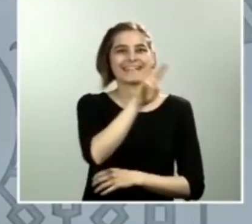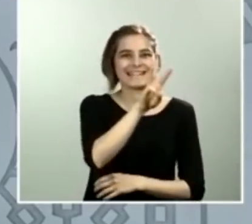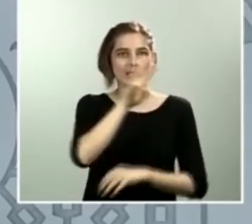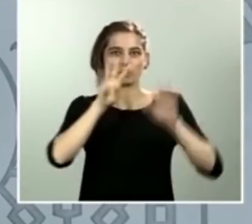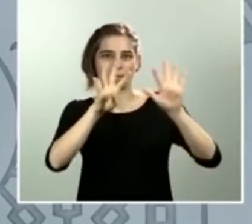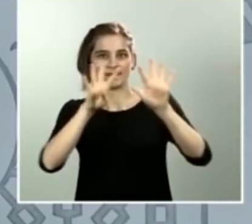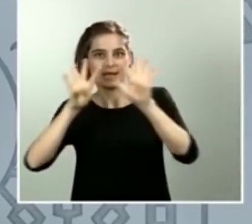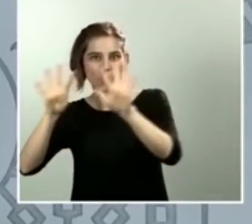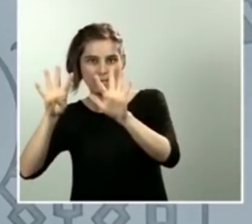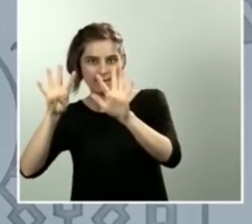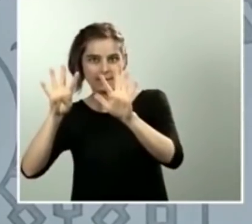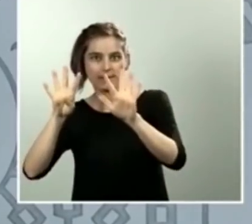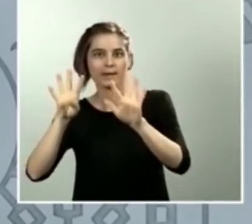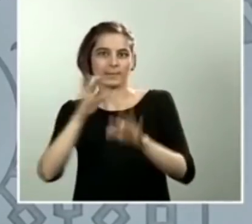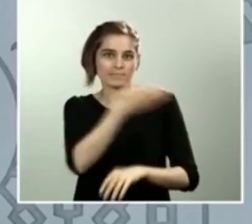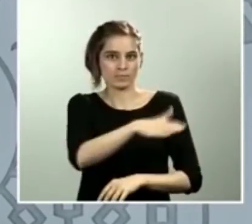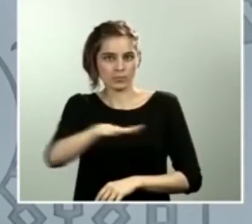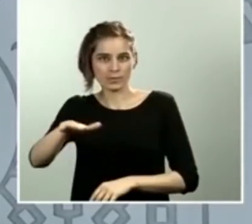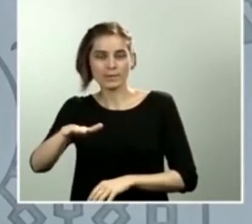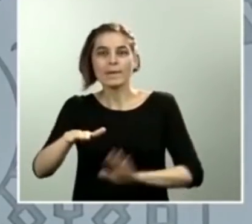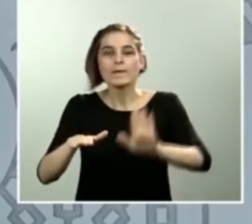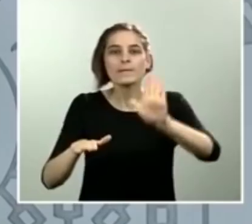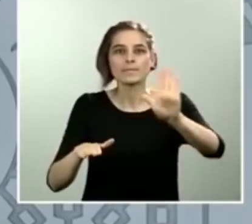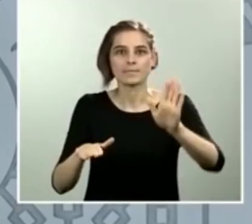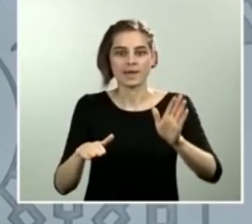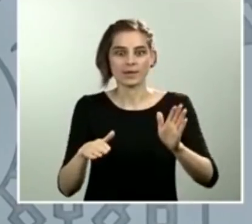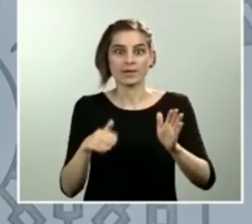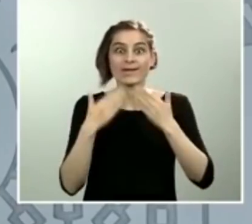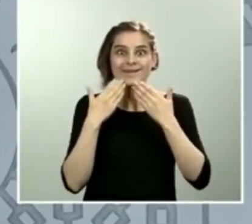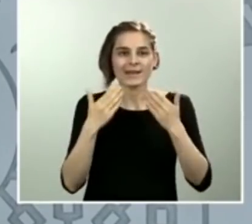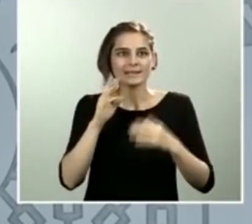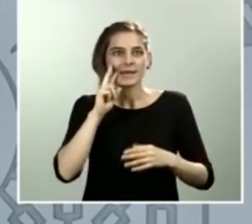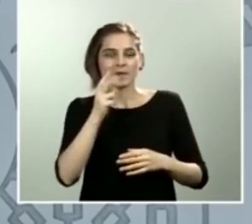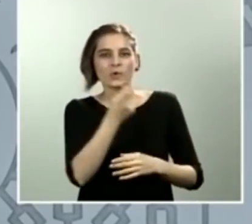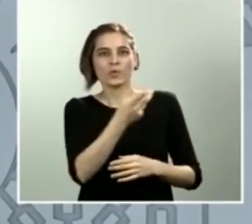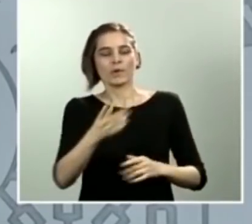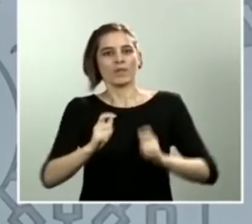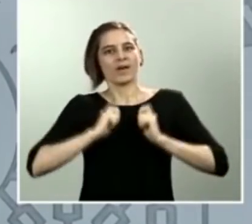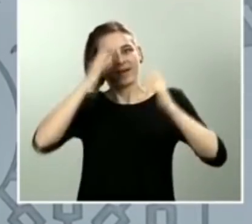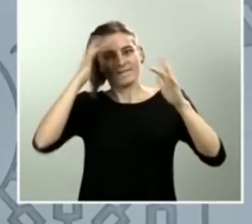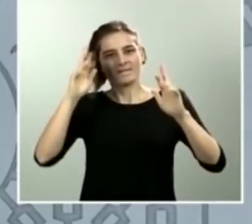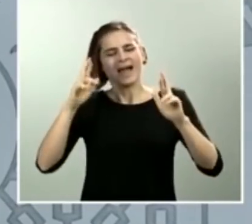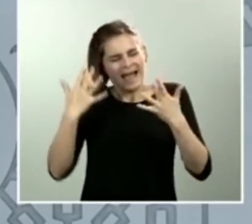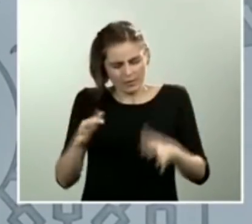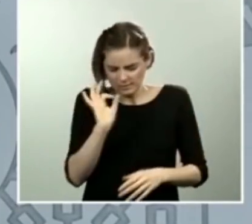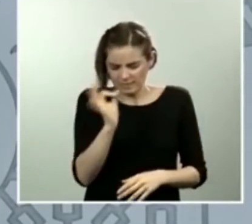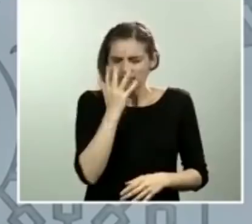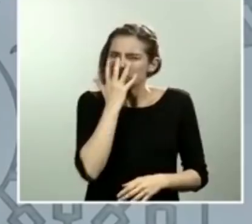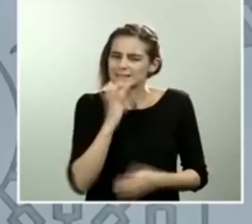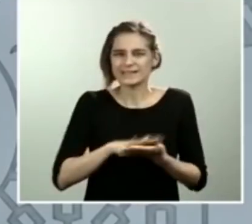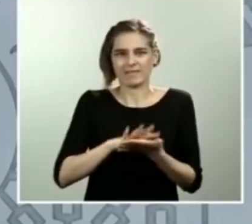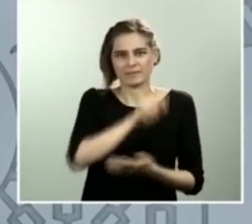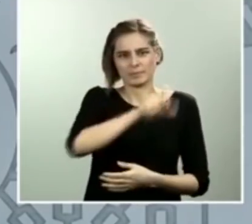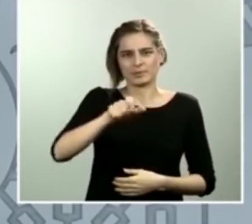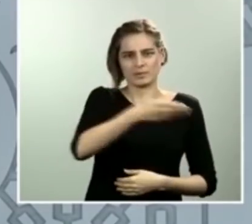digamos, marcas que nos van dando esperanza, pese a lo triste que siempre hablar de personas fallecidas, sí que nos van